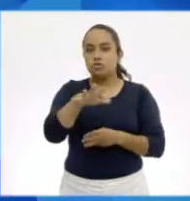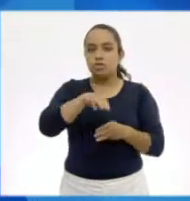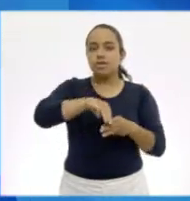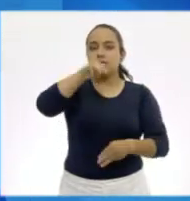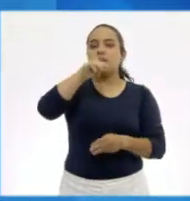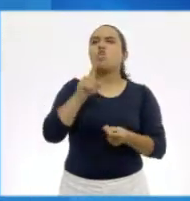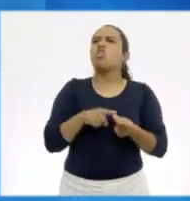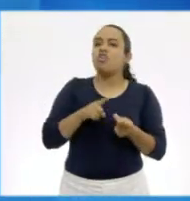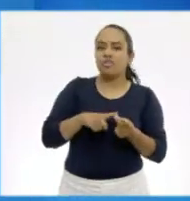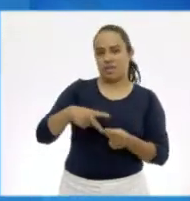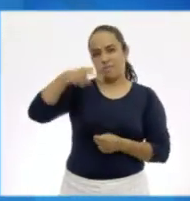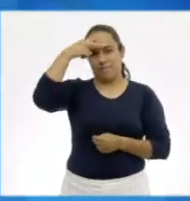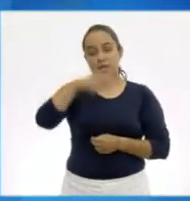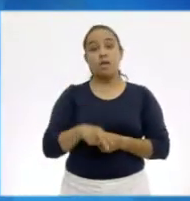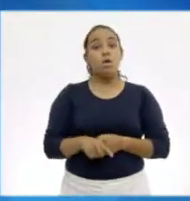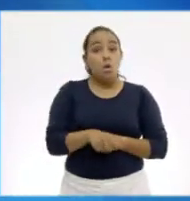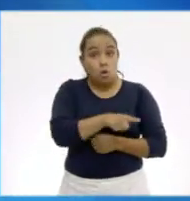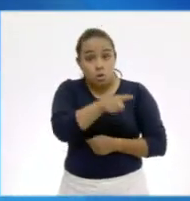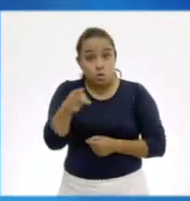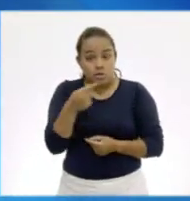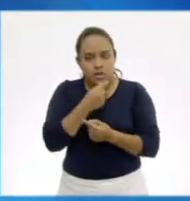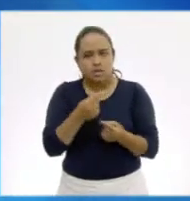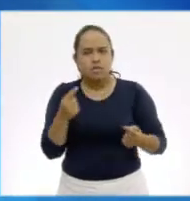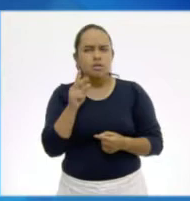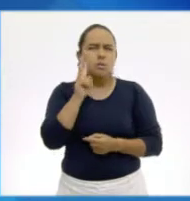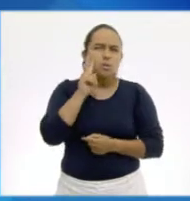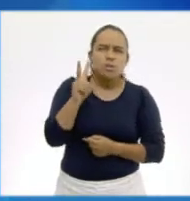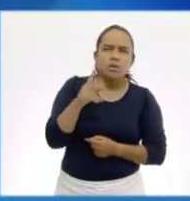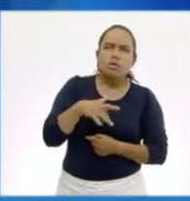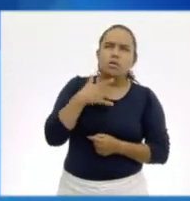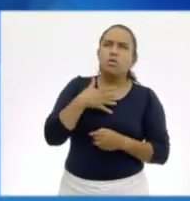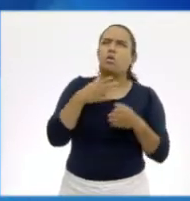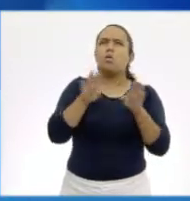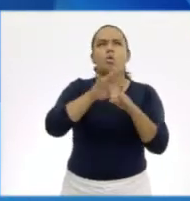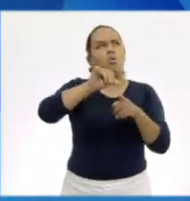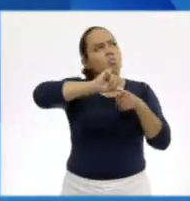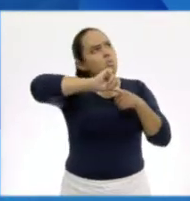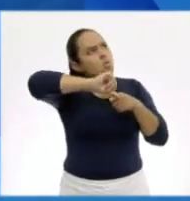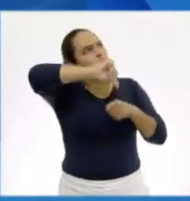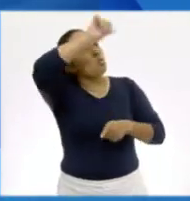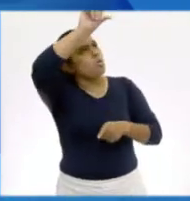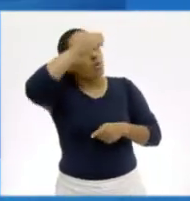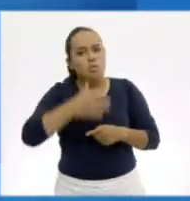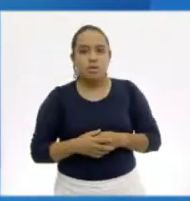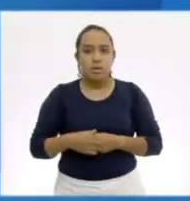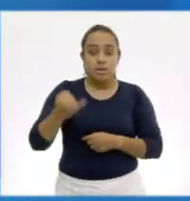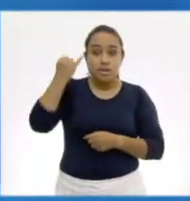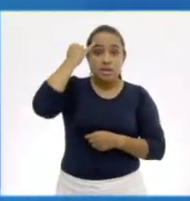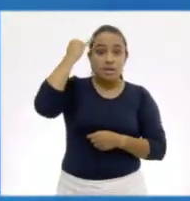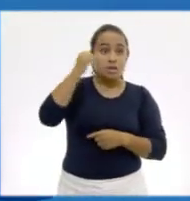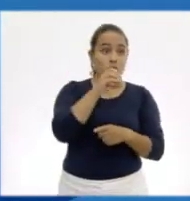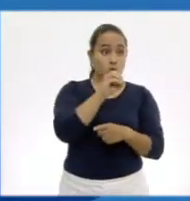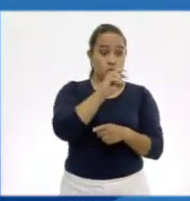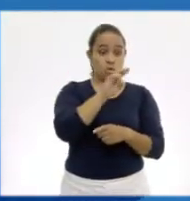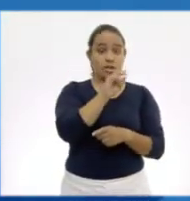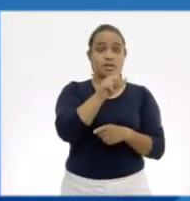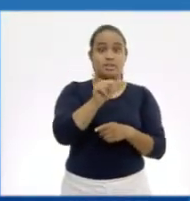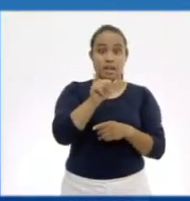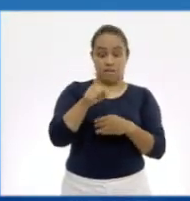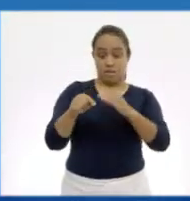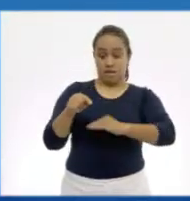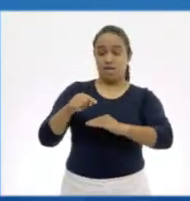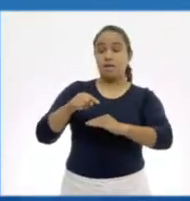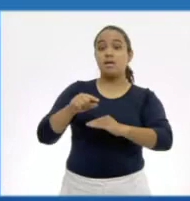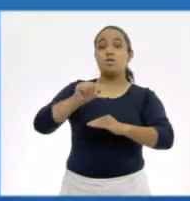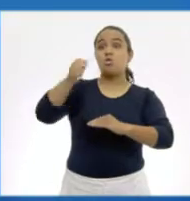está en México, para que las niñas y los niños vean más o menos la altura. Imagínate que es más grande que el Pico de Orizaba. Todas